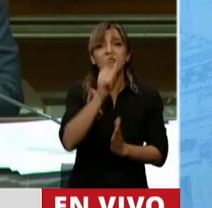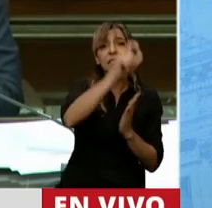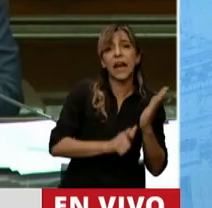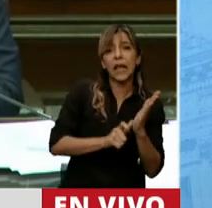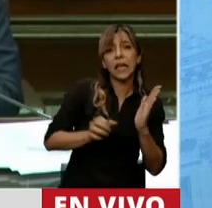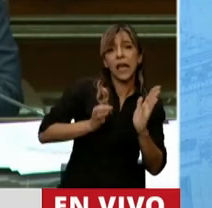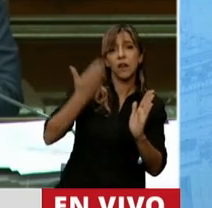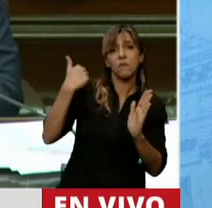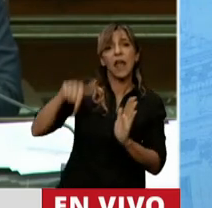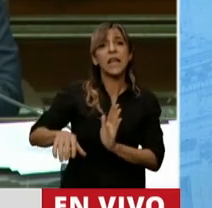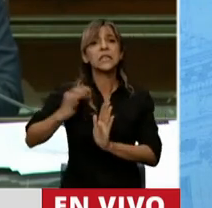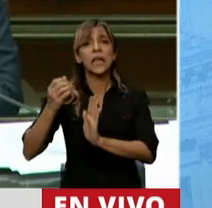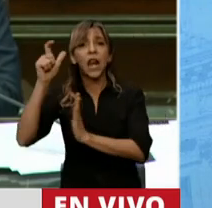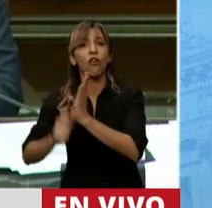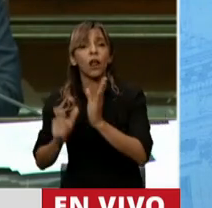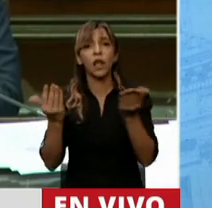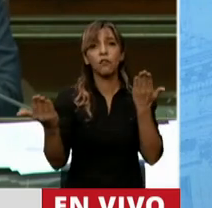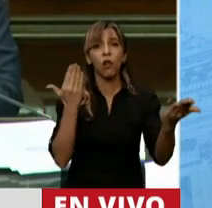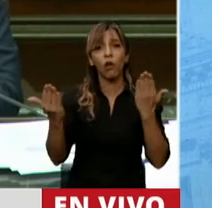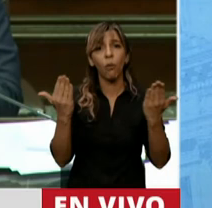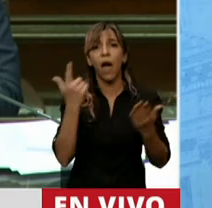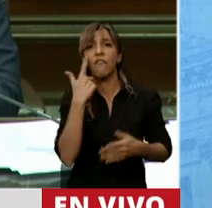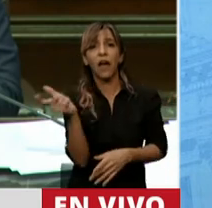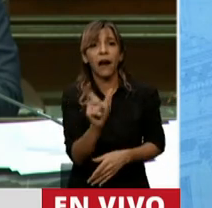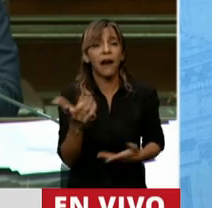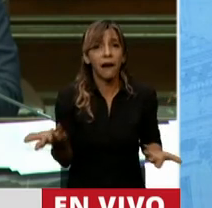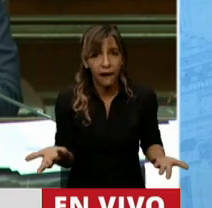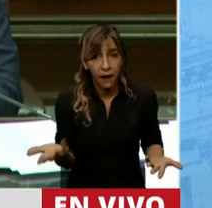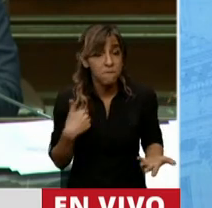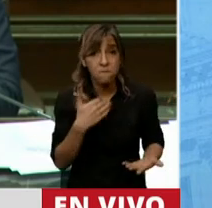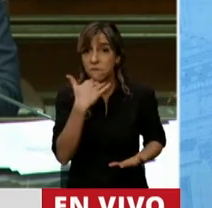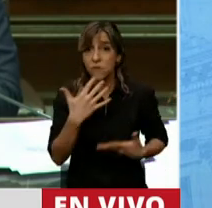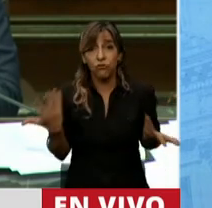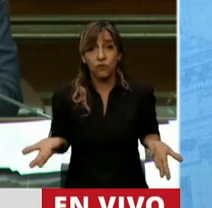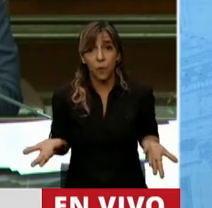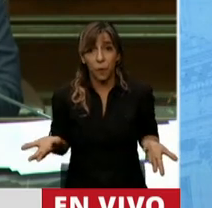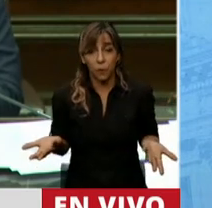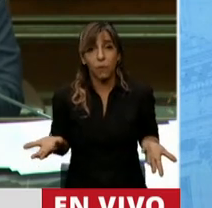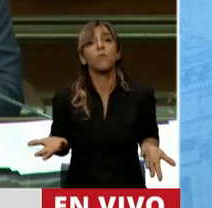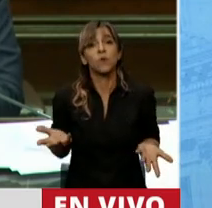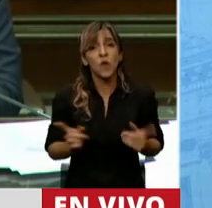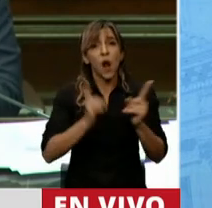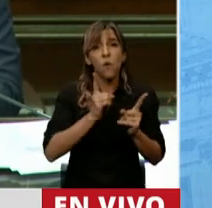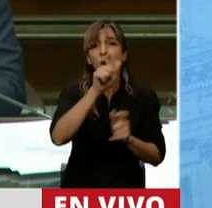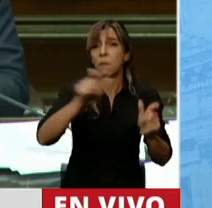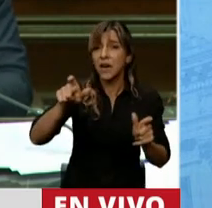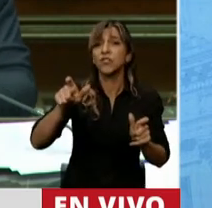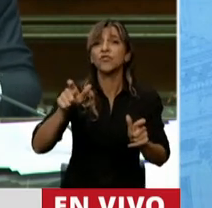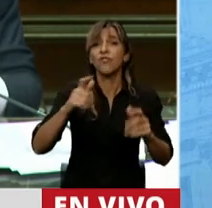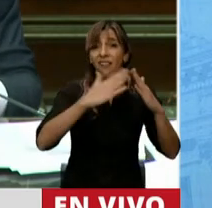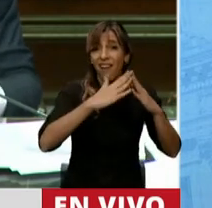Hay muchas familias, señor jefe de gabinete, que están pagando un costo excesivo por la calefacción, por el gas.